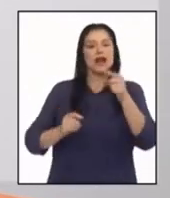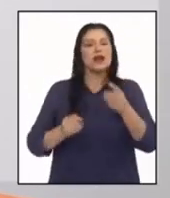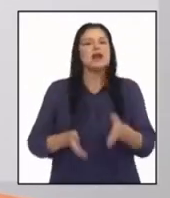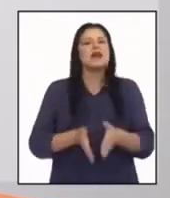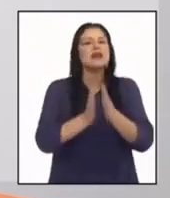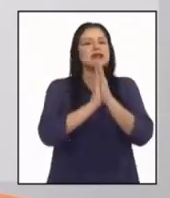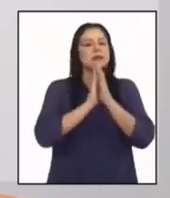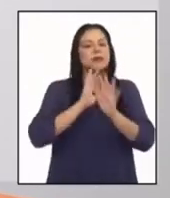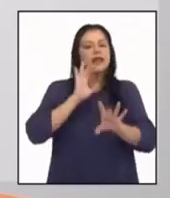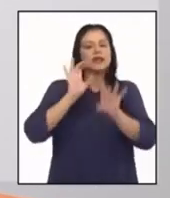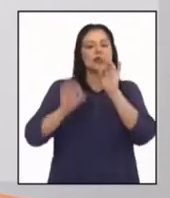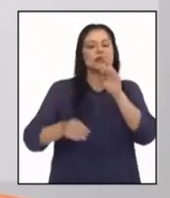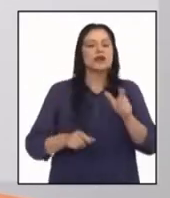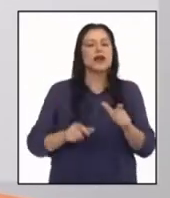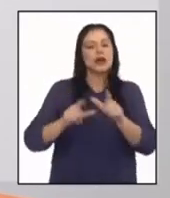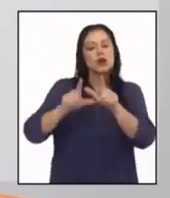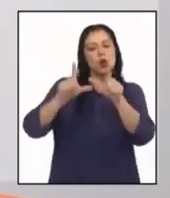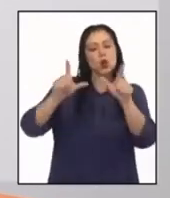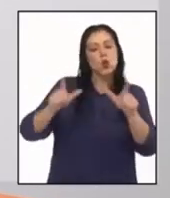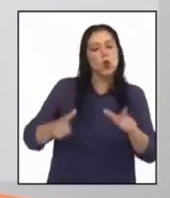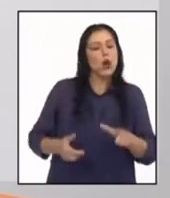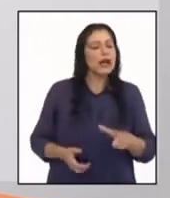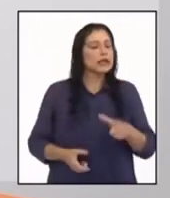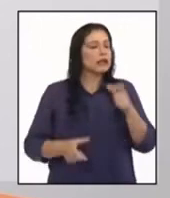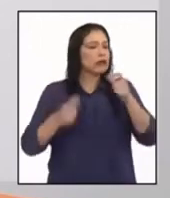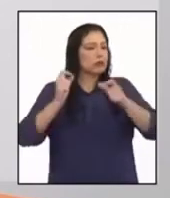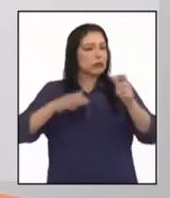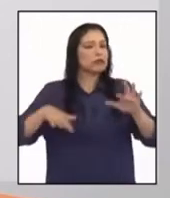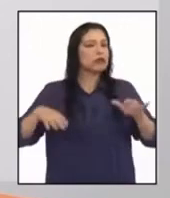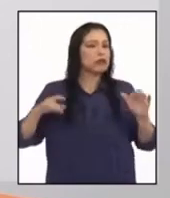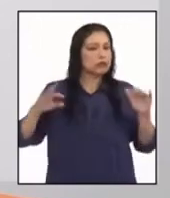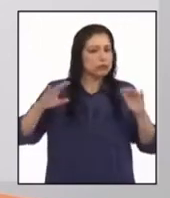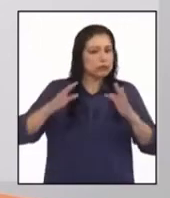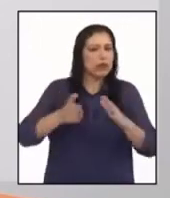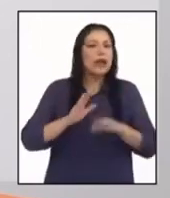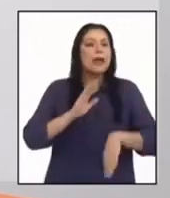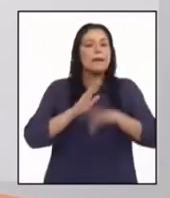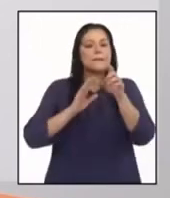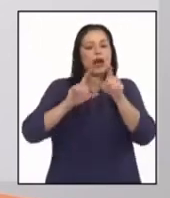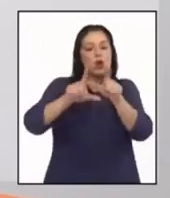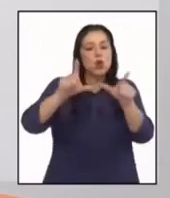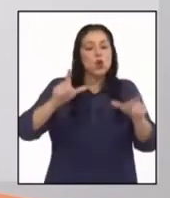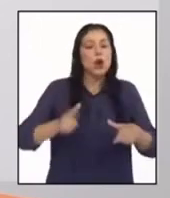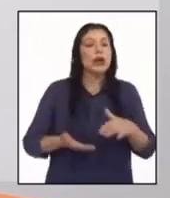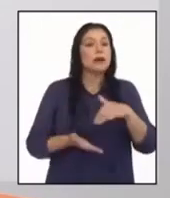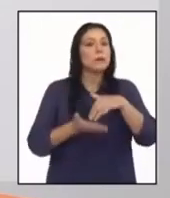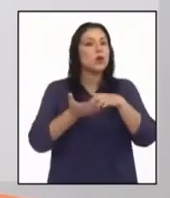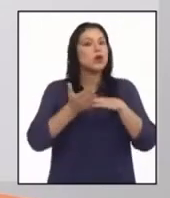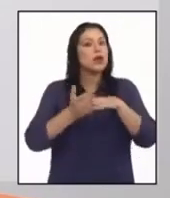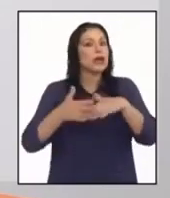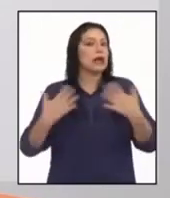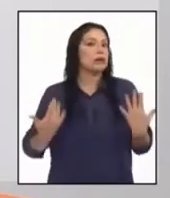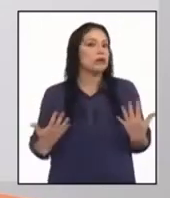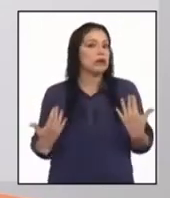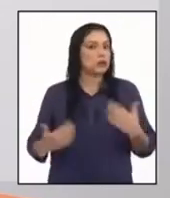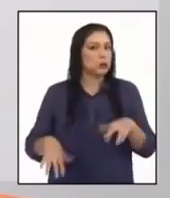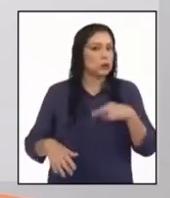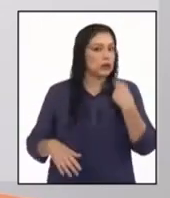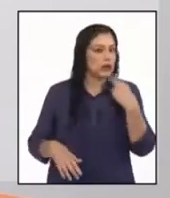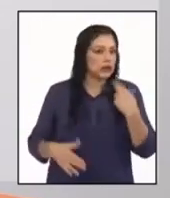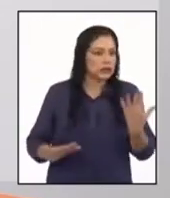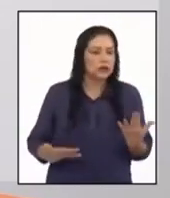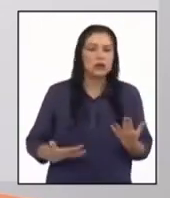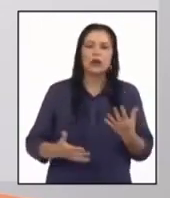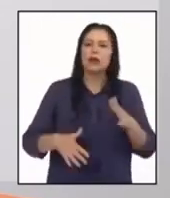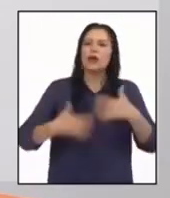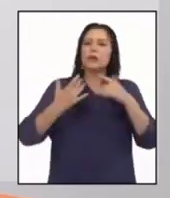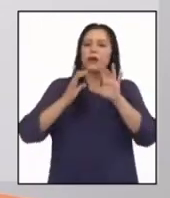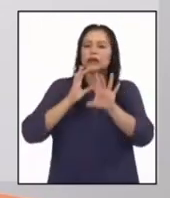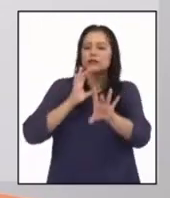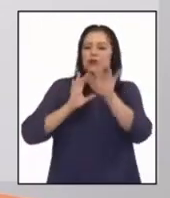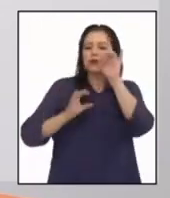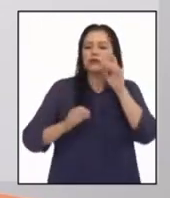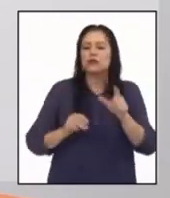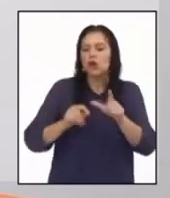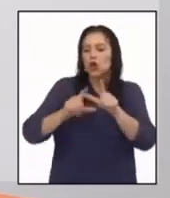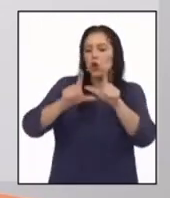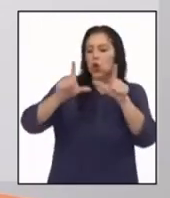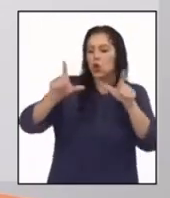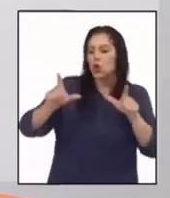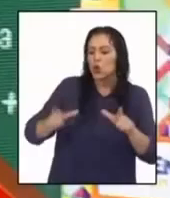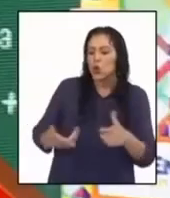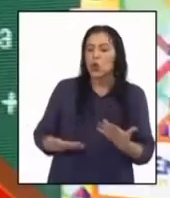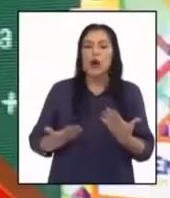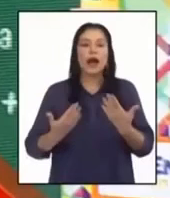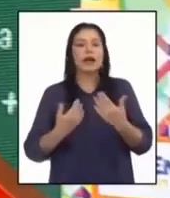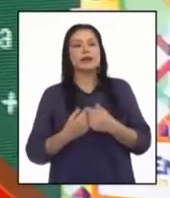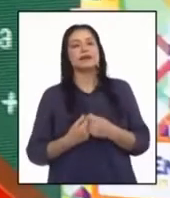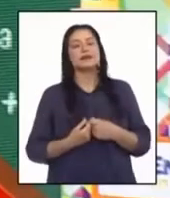pide identificar los espacios públicos y la zona de mayor vulnerabilidad. Junior, ¿podrías identificar los espacios públicos,